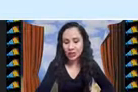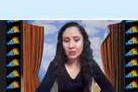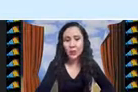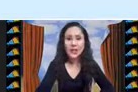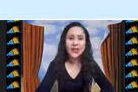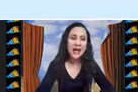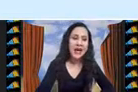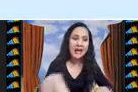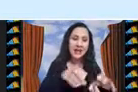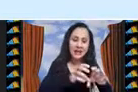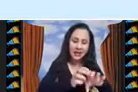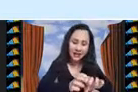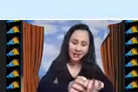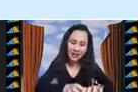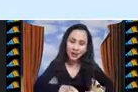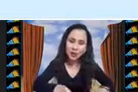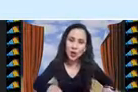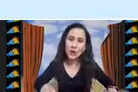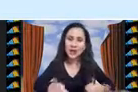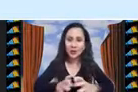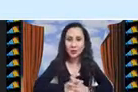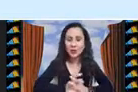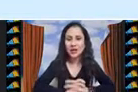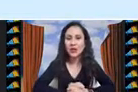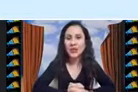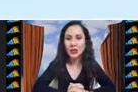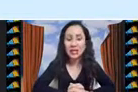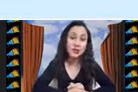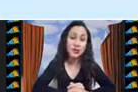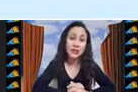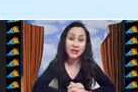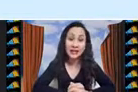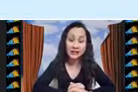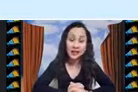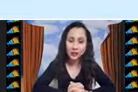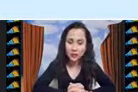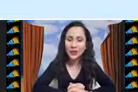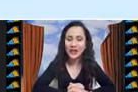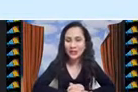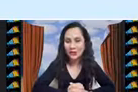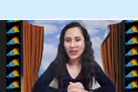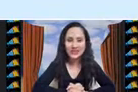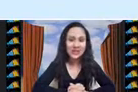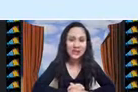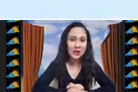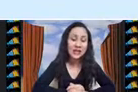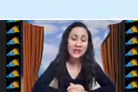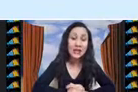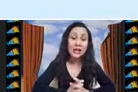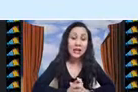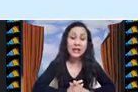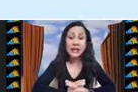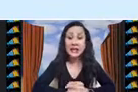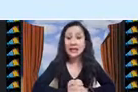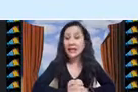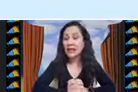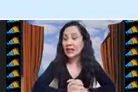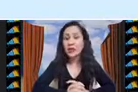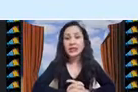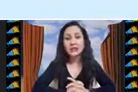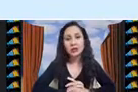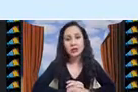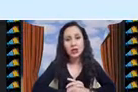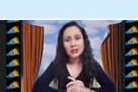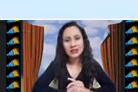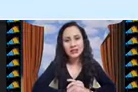está distribuida en el territorio veracruzano de norte a sur, en diferentes regiones. Y en